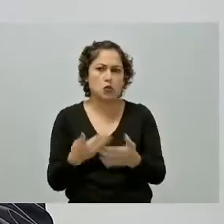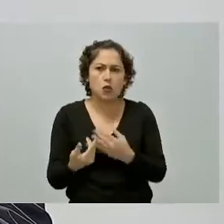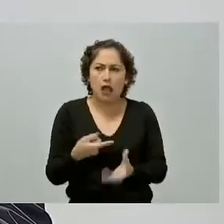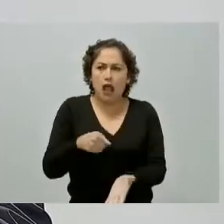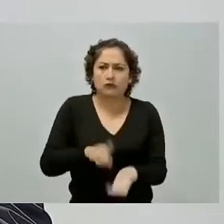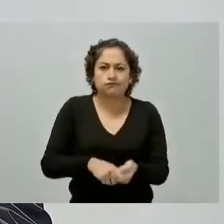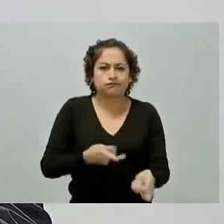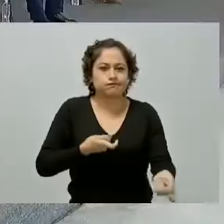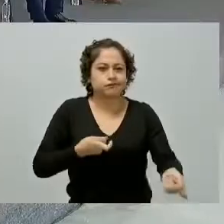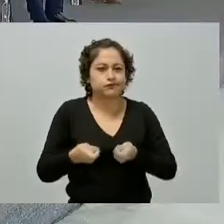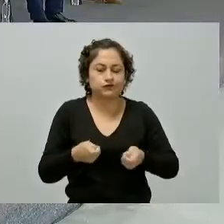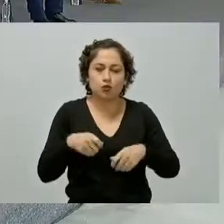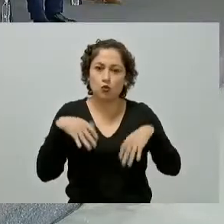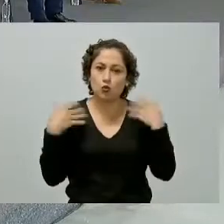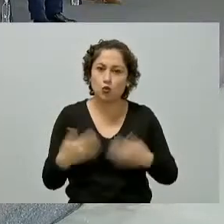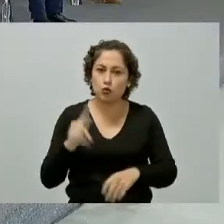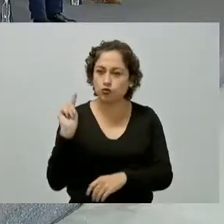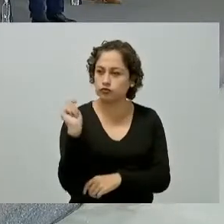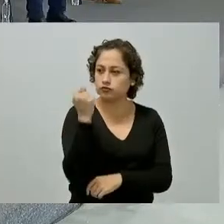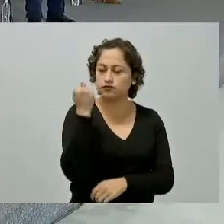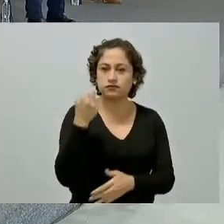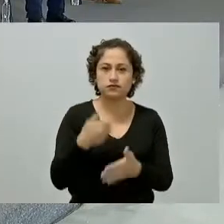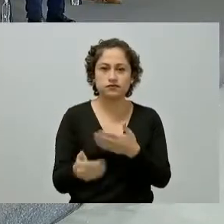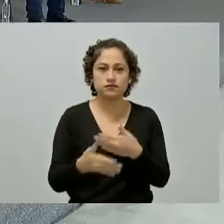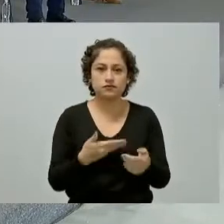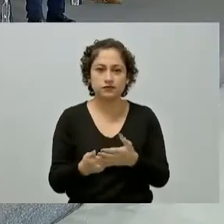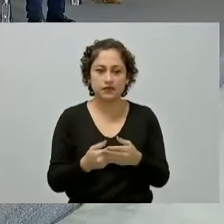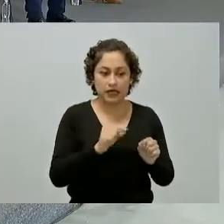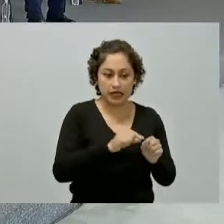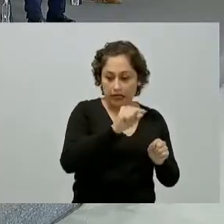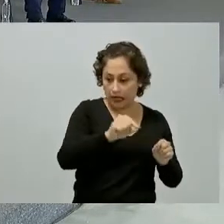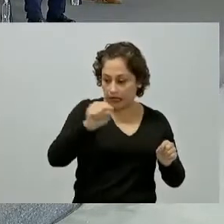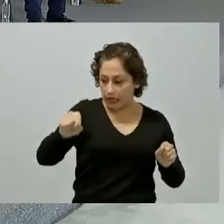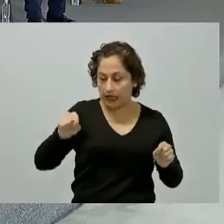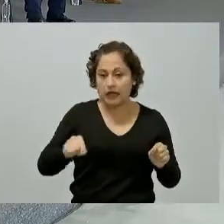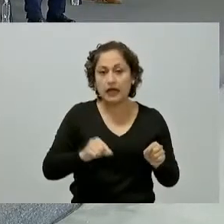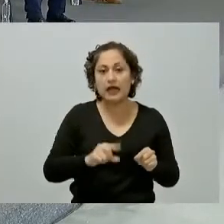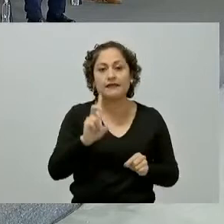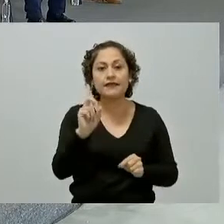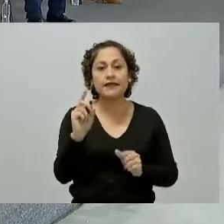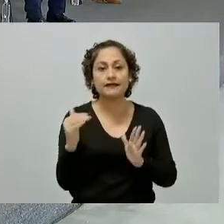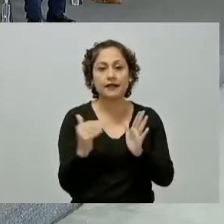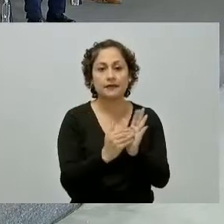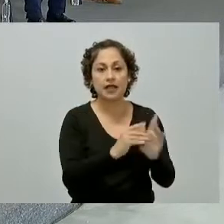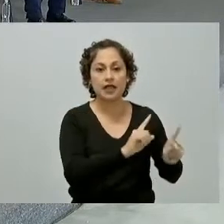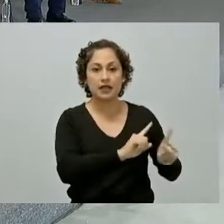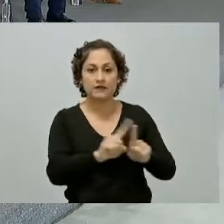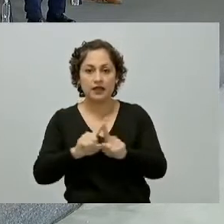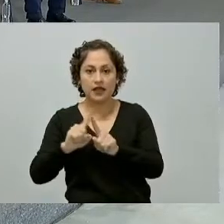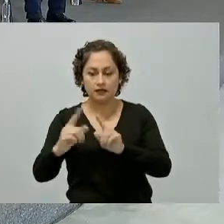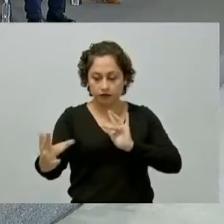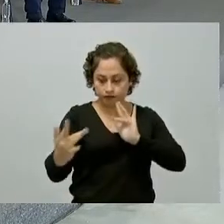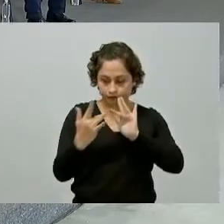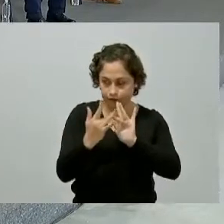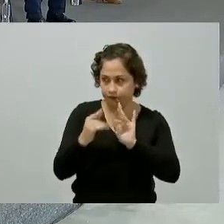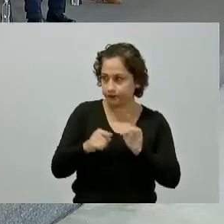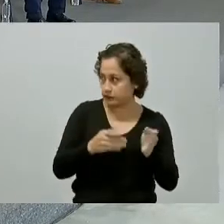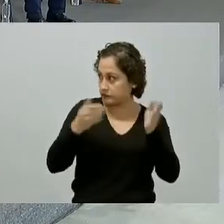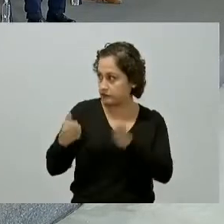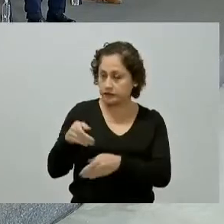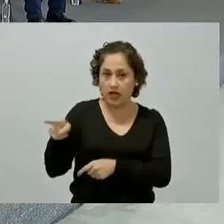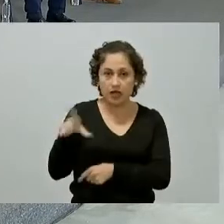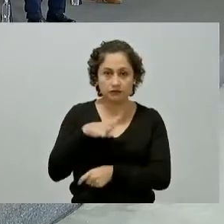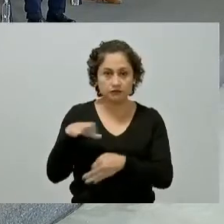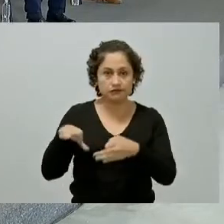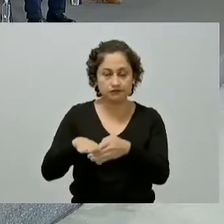vanguardia más de 30 mil puntos serán recibidos en el centro de control que está aquí aledaño y